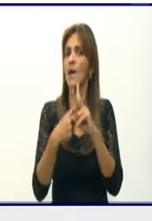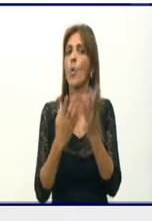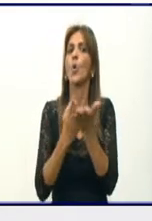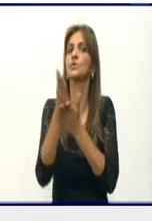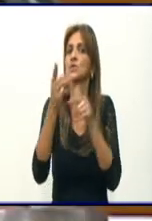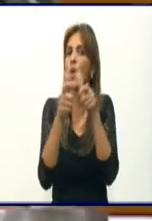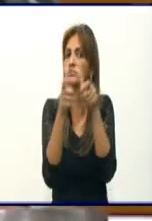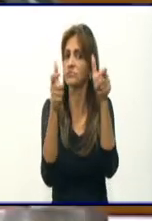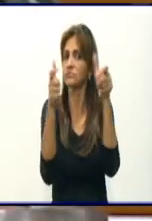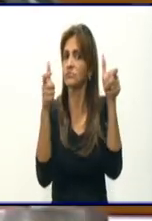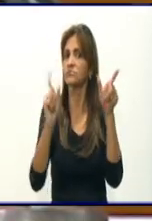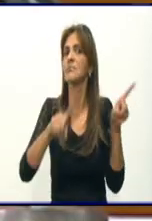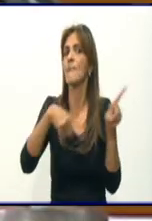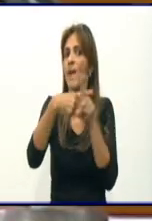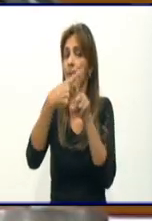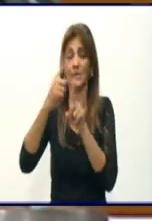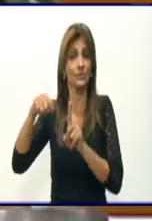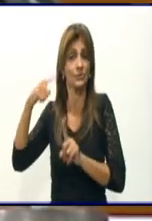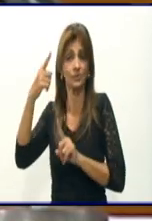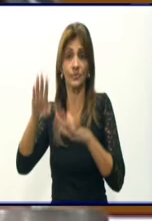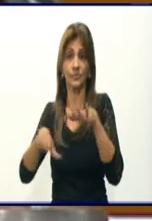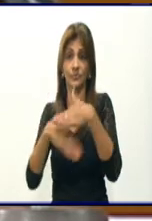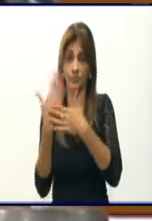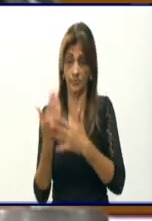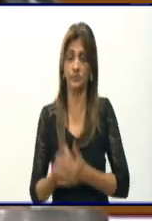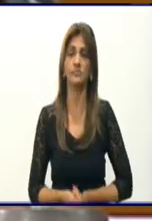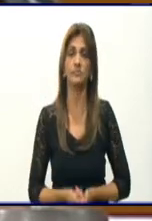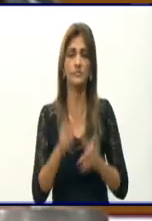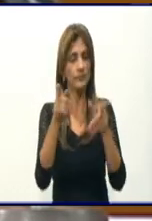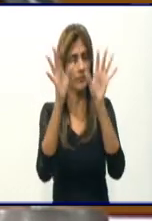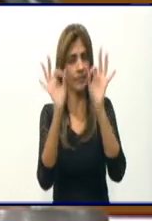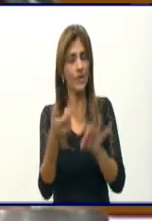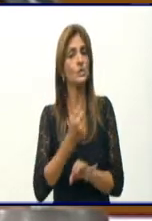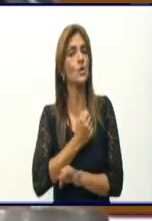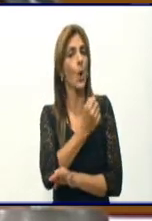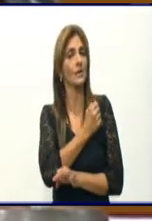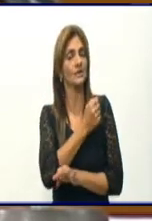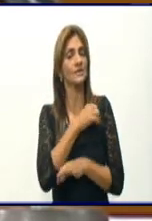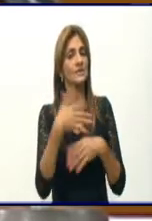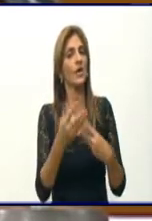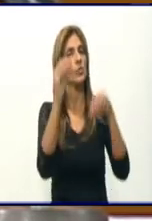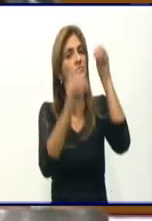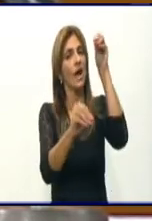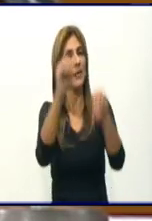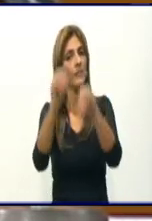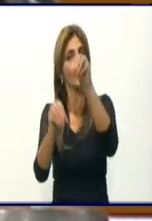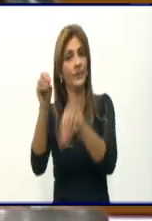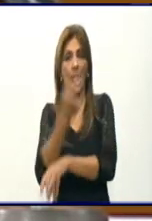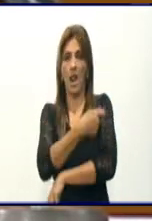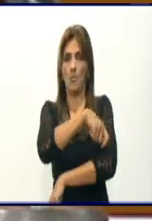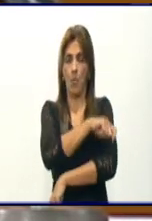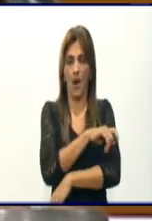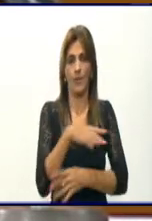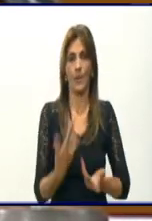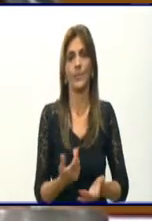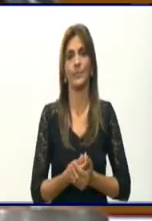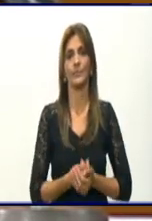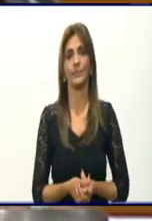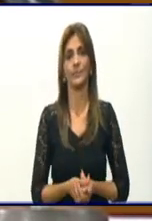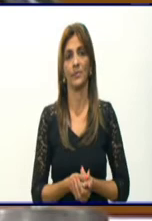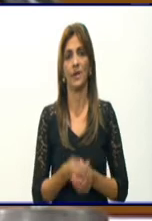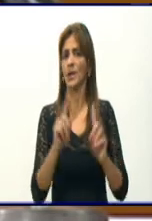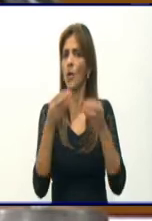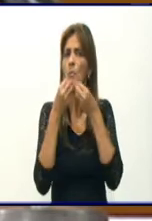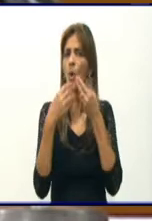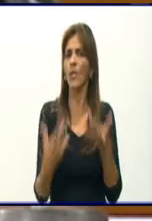Así es, Yunel. Yo quiero hacer un llamado a la población a que no nos dejemos engañar por las cifras y que